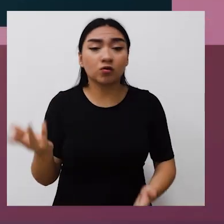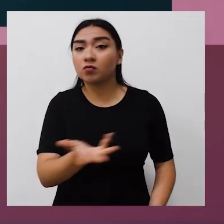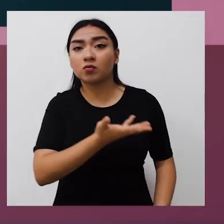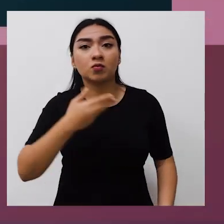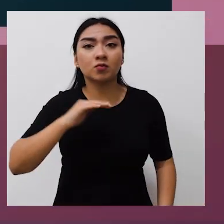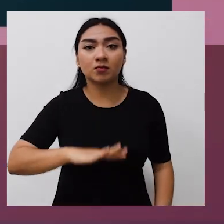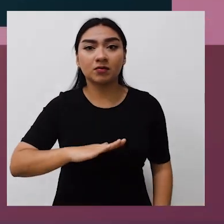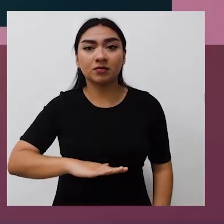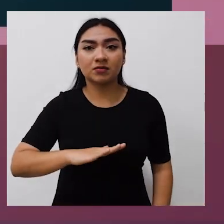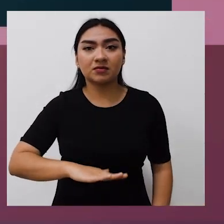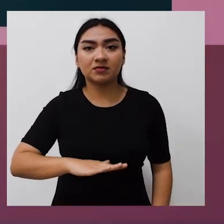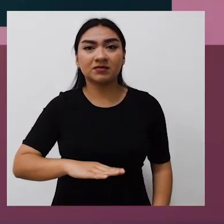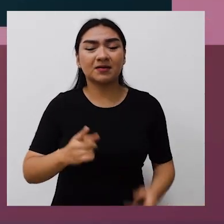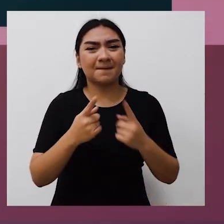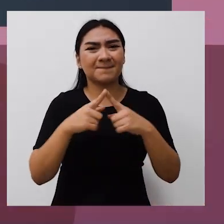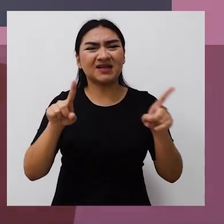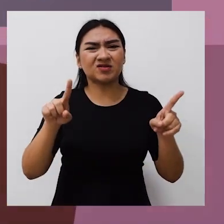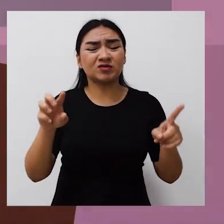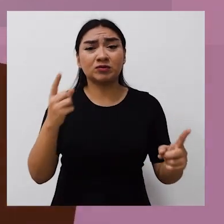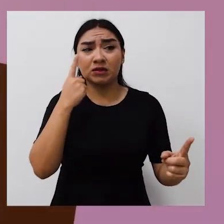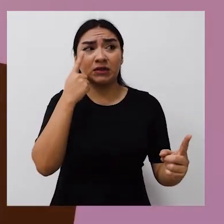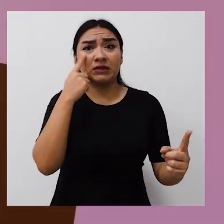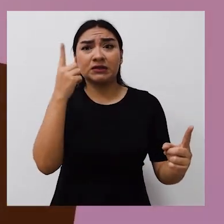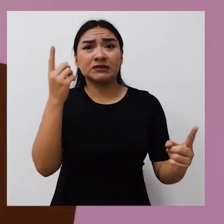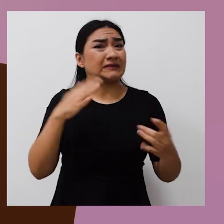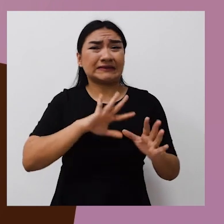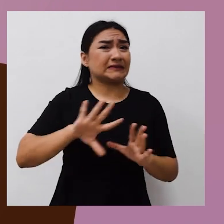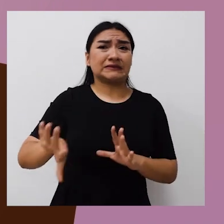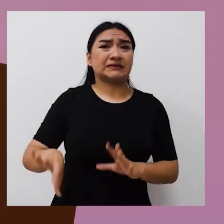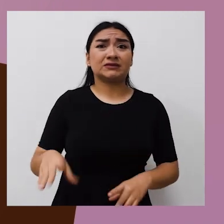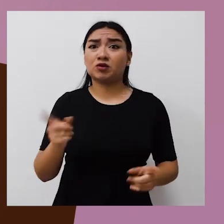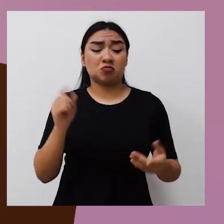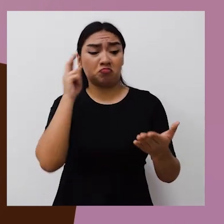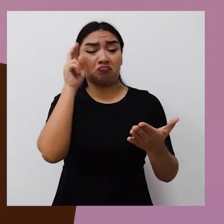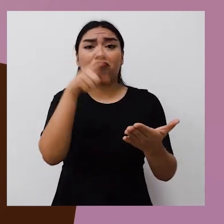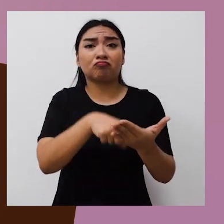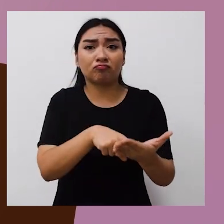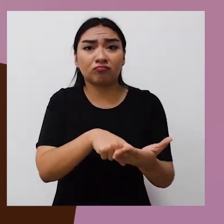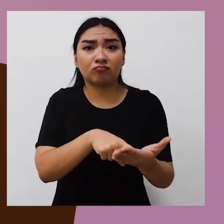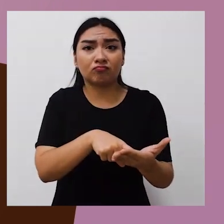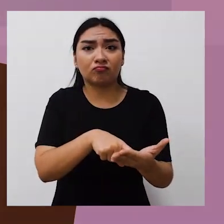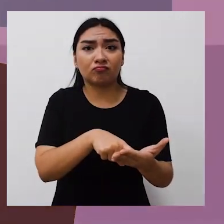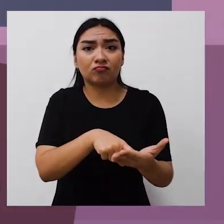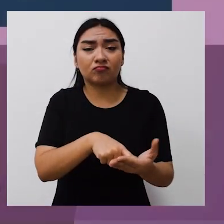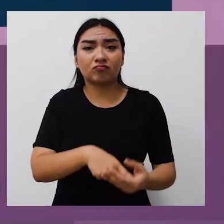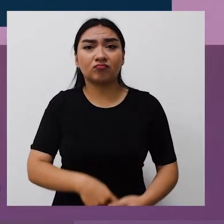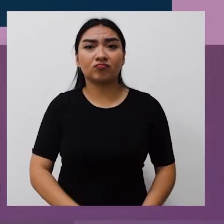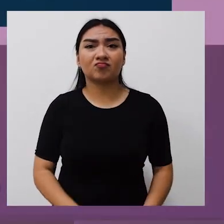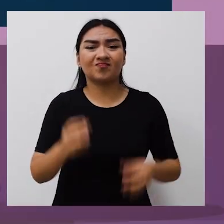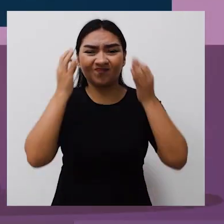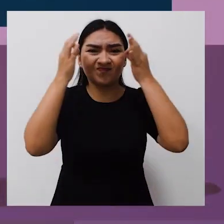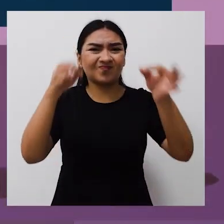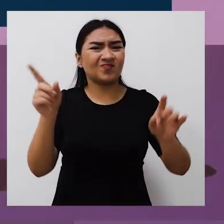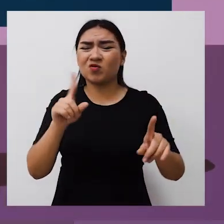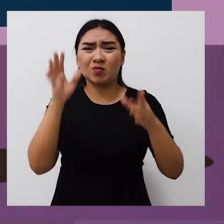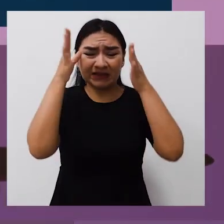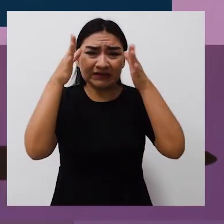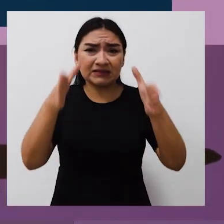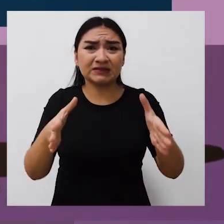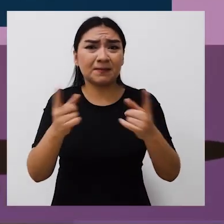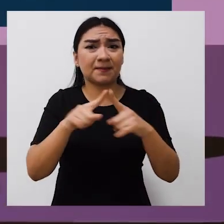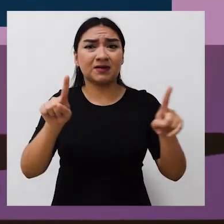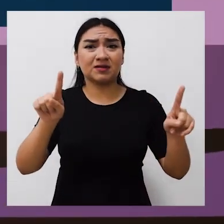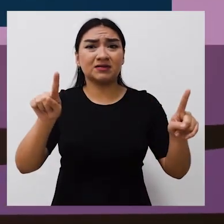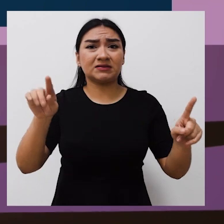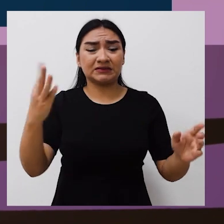como todas las tardes, pero sentí una mirada que me incomodaba y no me podía concentrar. Decidí no prestarle mucha atención,